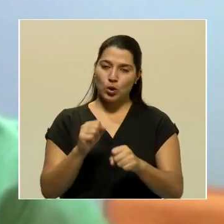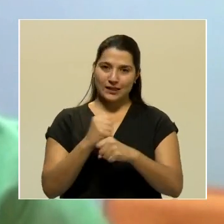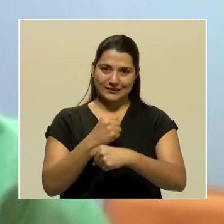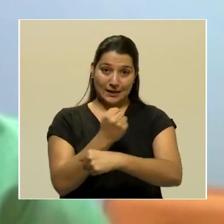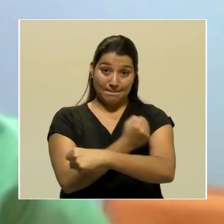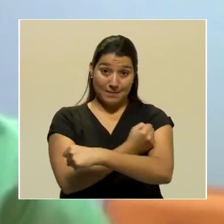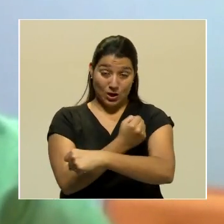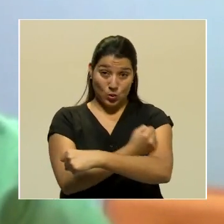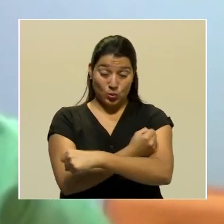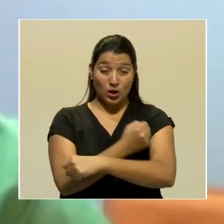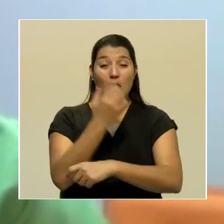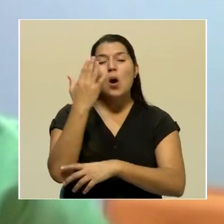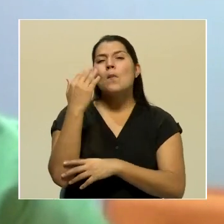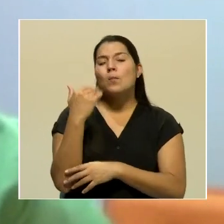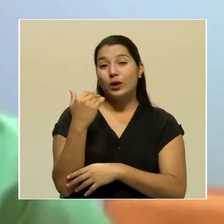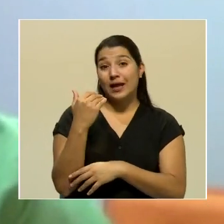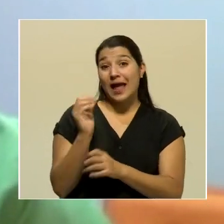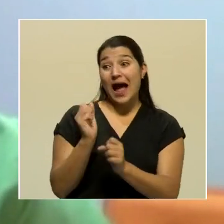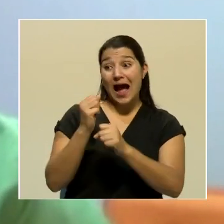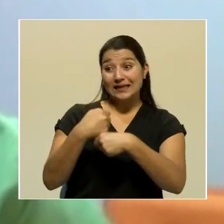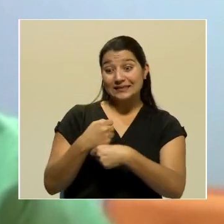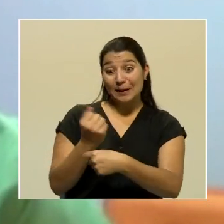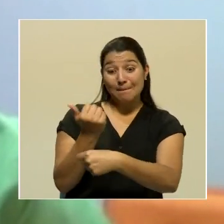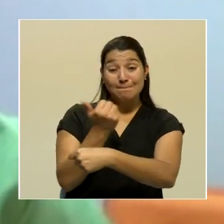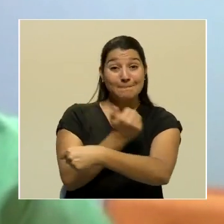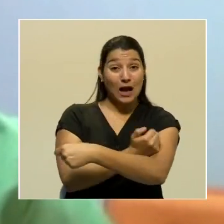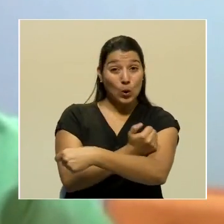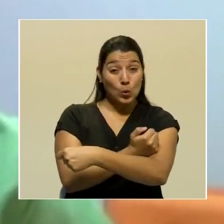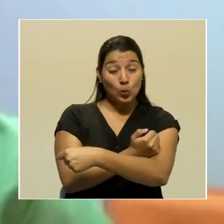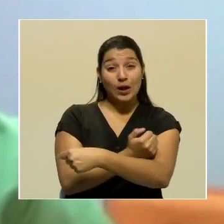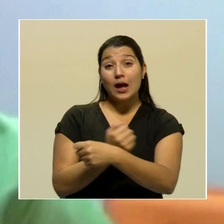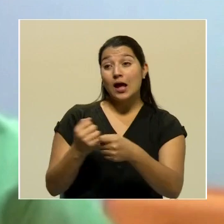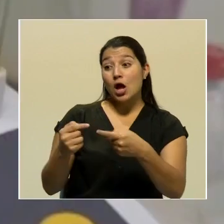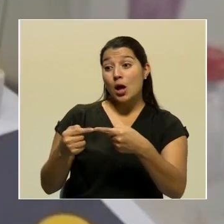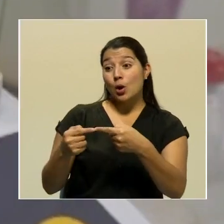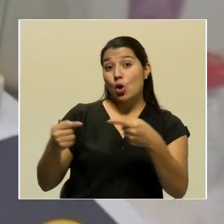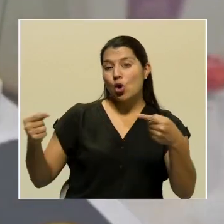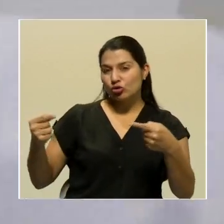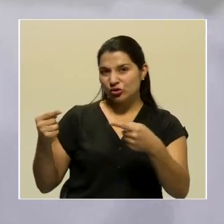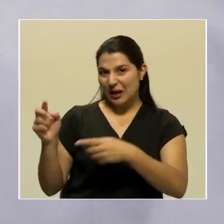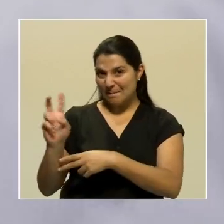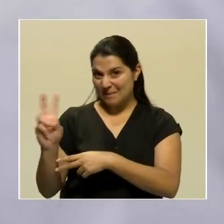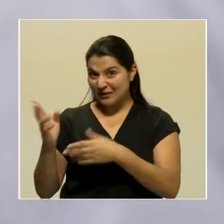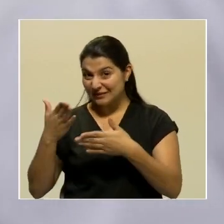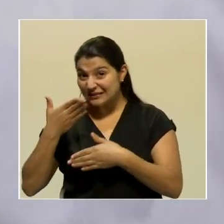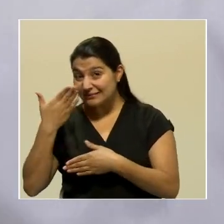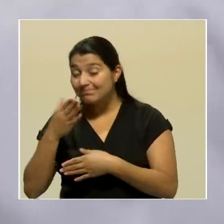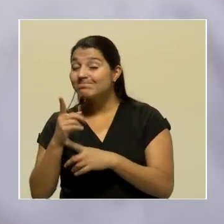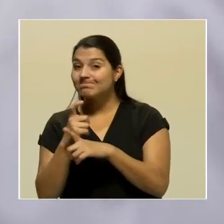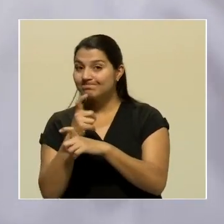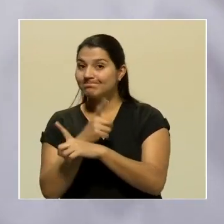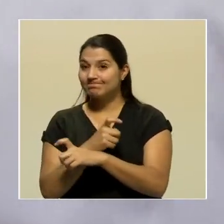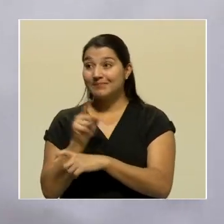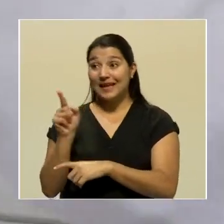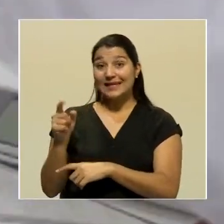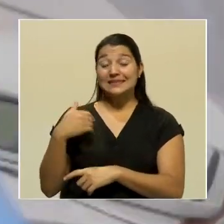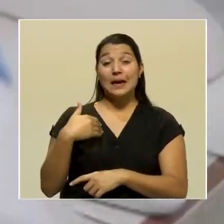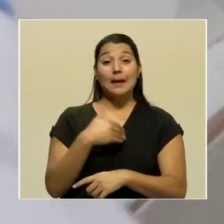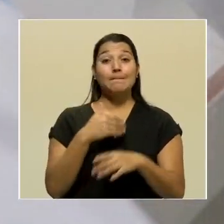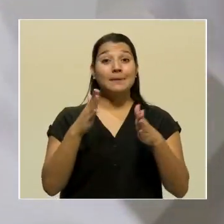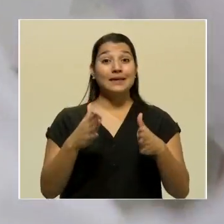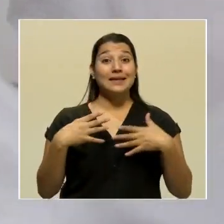vacunas contra virus respiratorios es un tema bastante complicado. Ávila, quien fue ministra de Salud en la